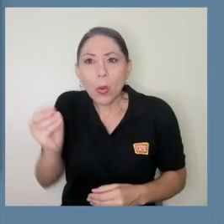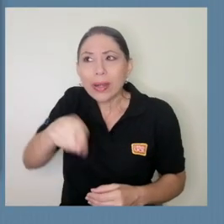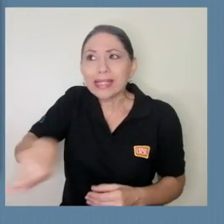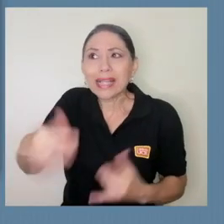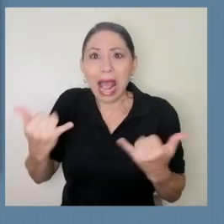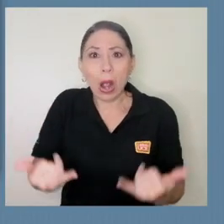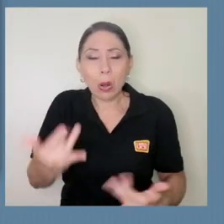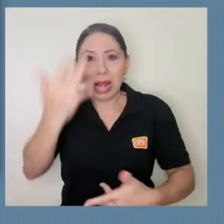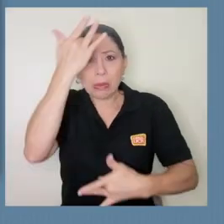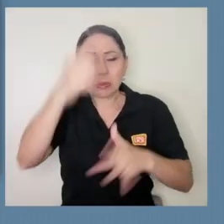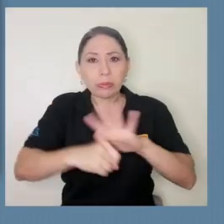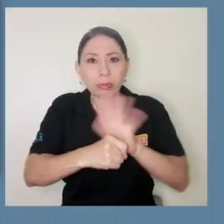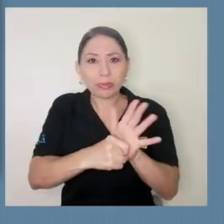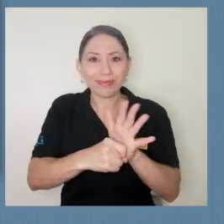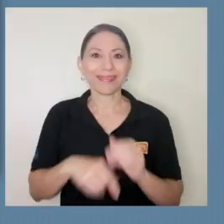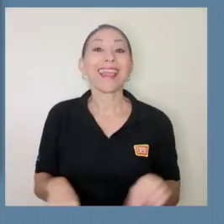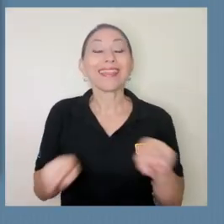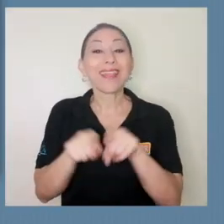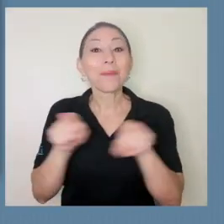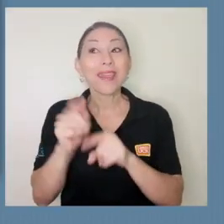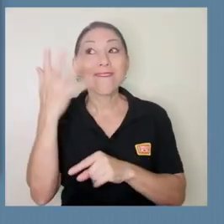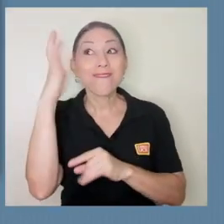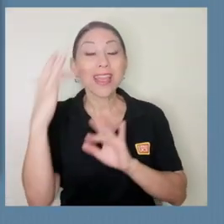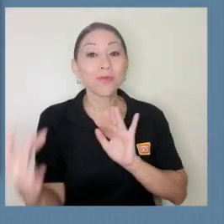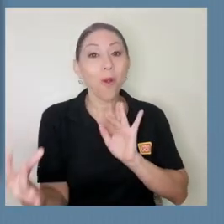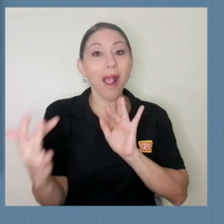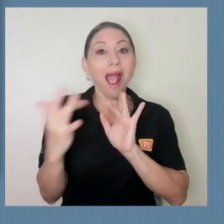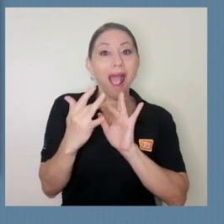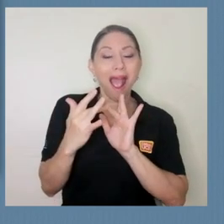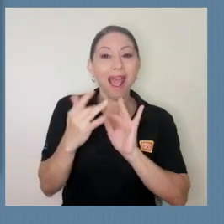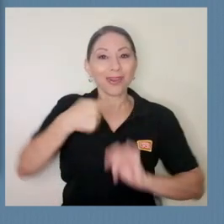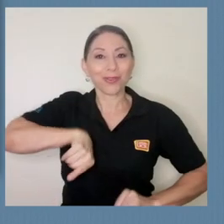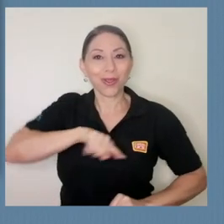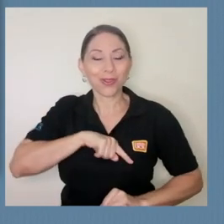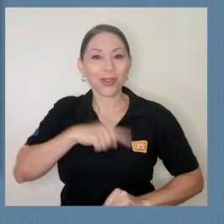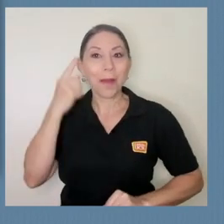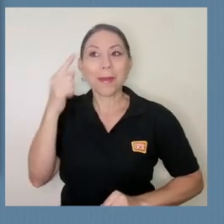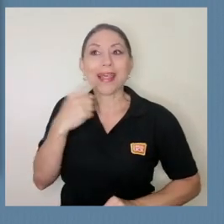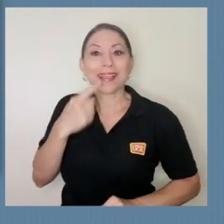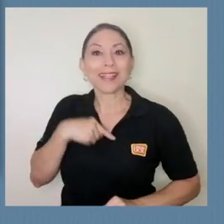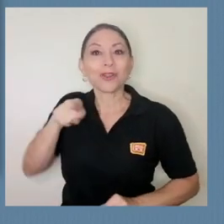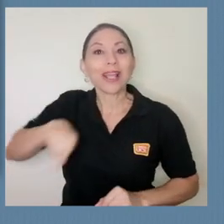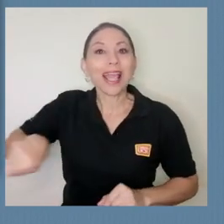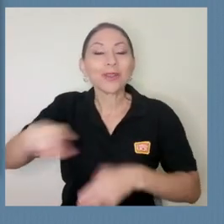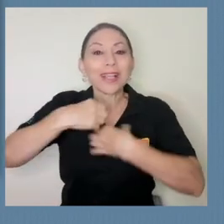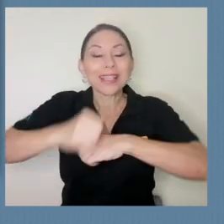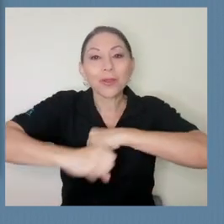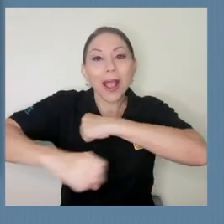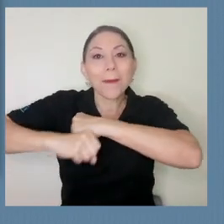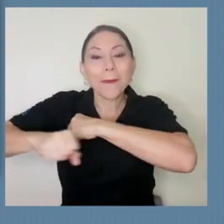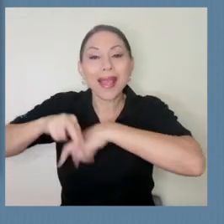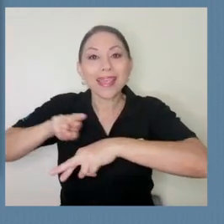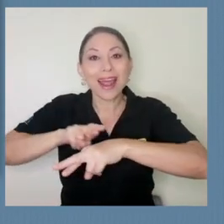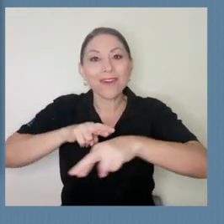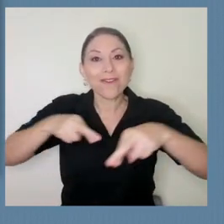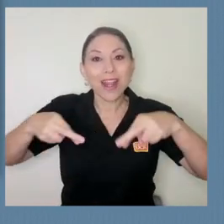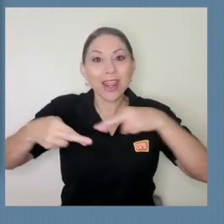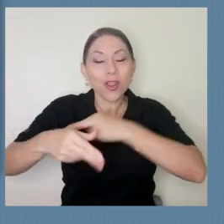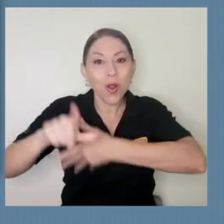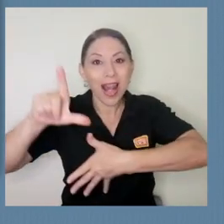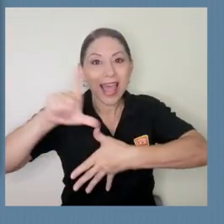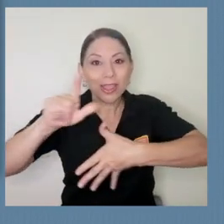finalmente Facebook se acercó a nosotros para plantearnos que ellos están lanzando una campaña regional Facebook Latinoamérica